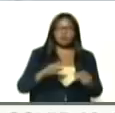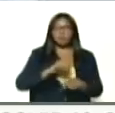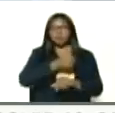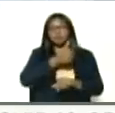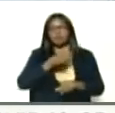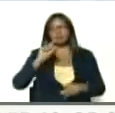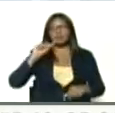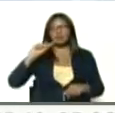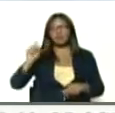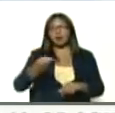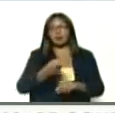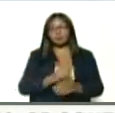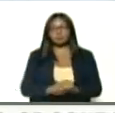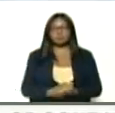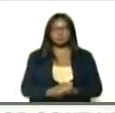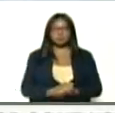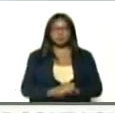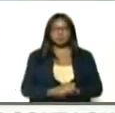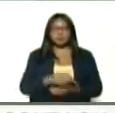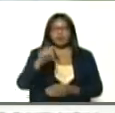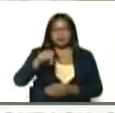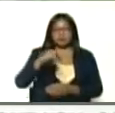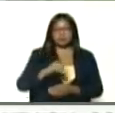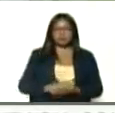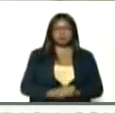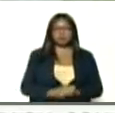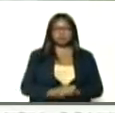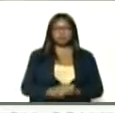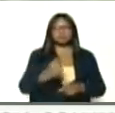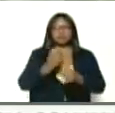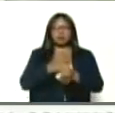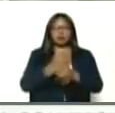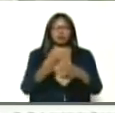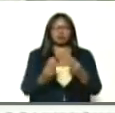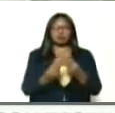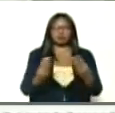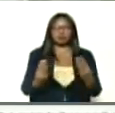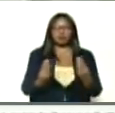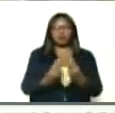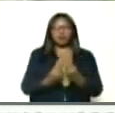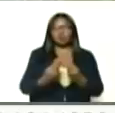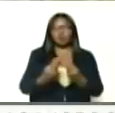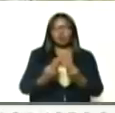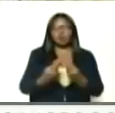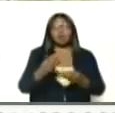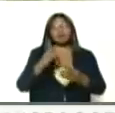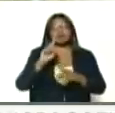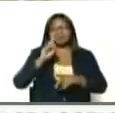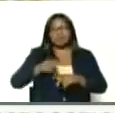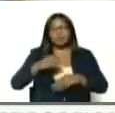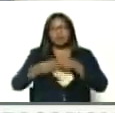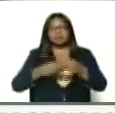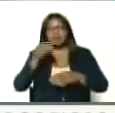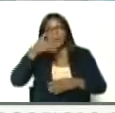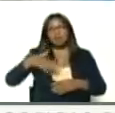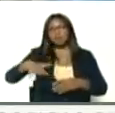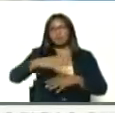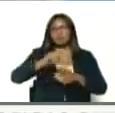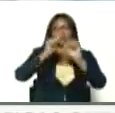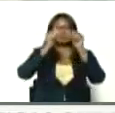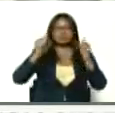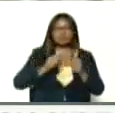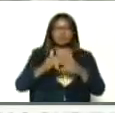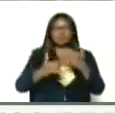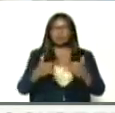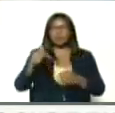única, los sectores de salud, de acá del Estado Huarico, trabajando en acciones conjuntas, que es lo que se merece realmente el pueblo, en este sistema,